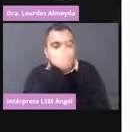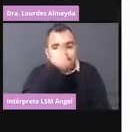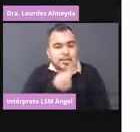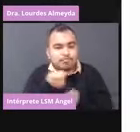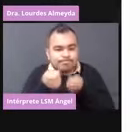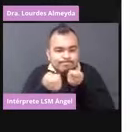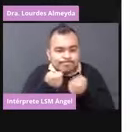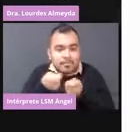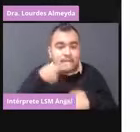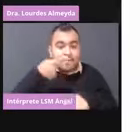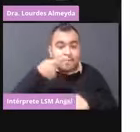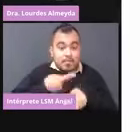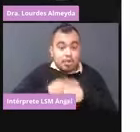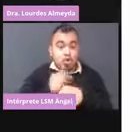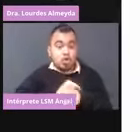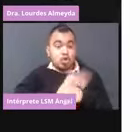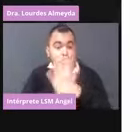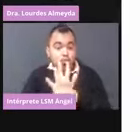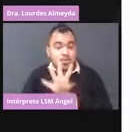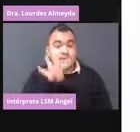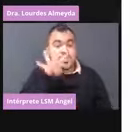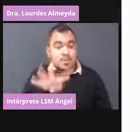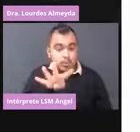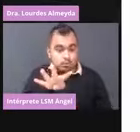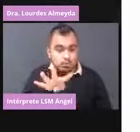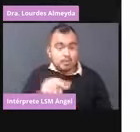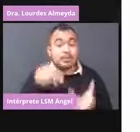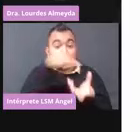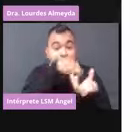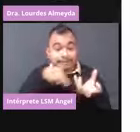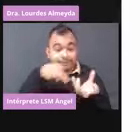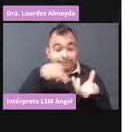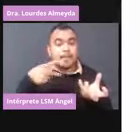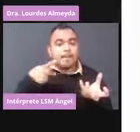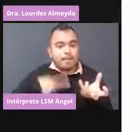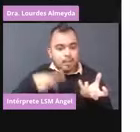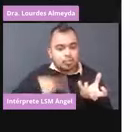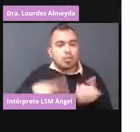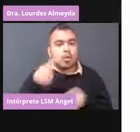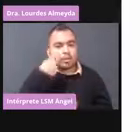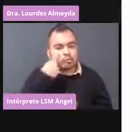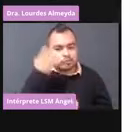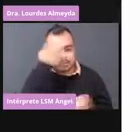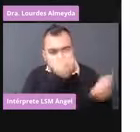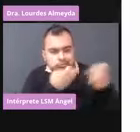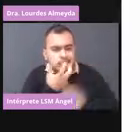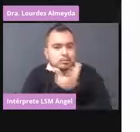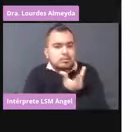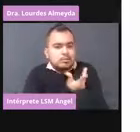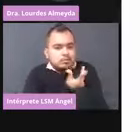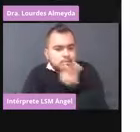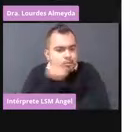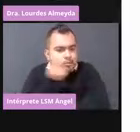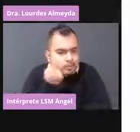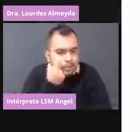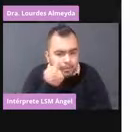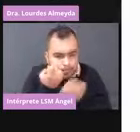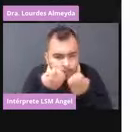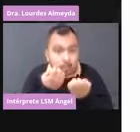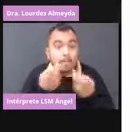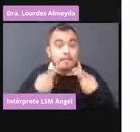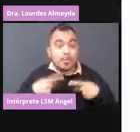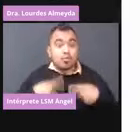COVID-19. Estas son las personas que están tomando muestras, las personas que están viendo enfermos,